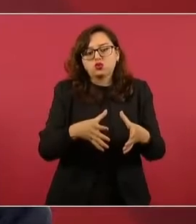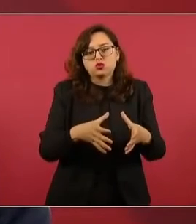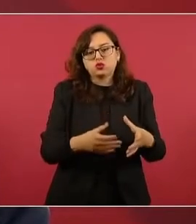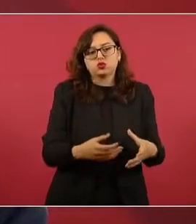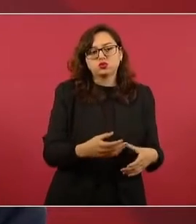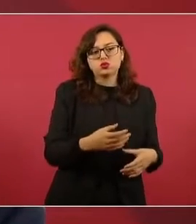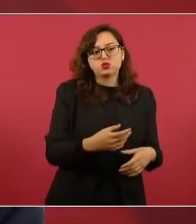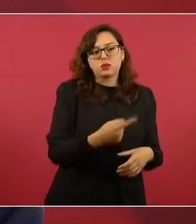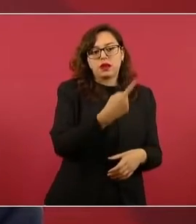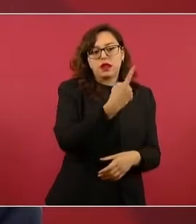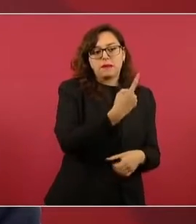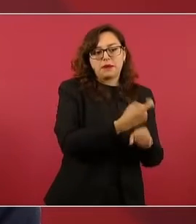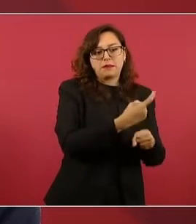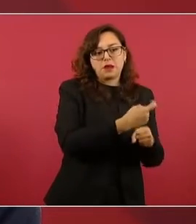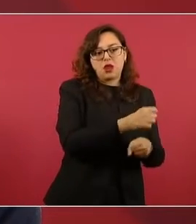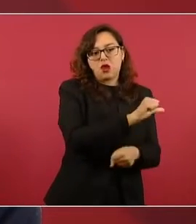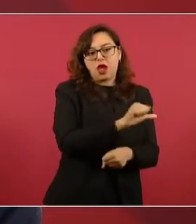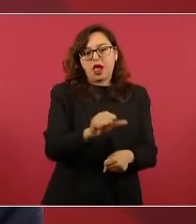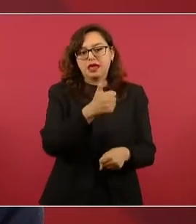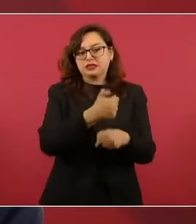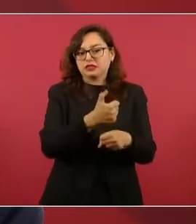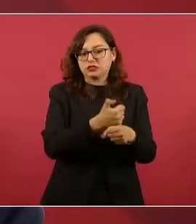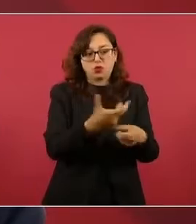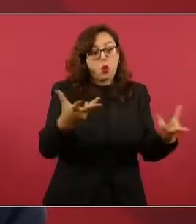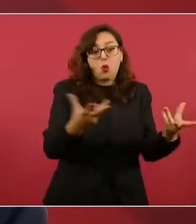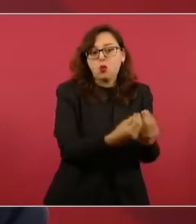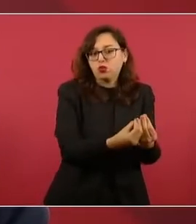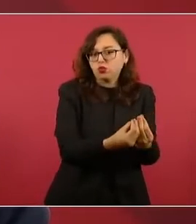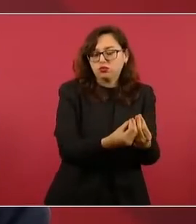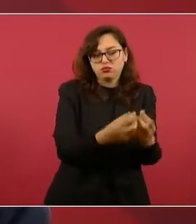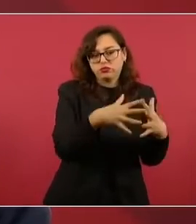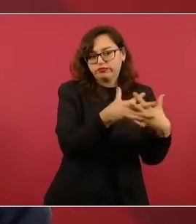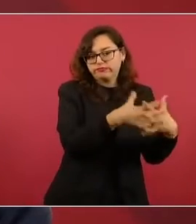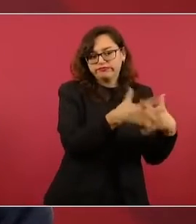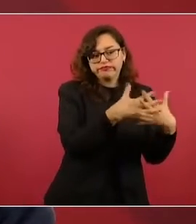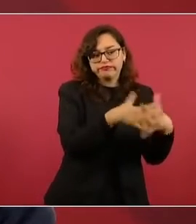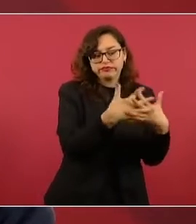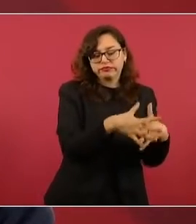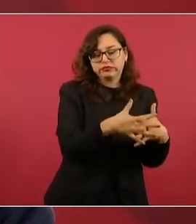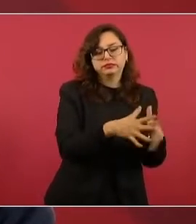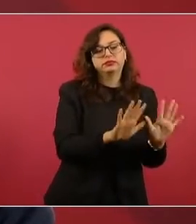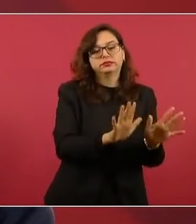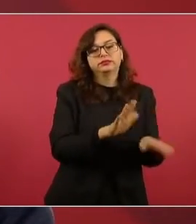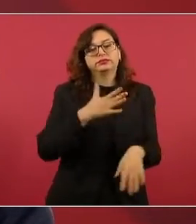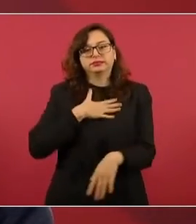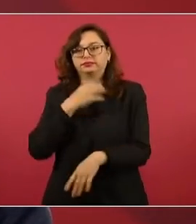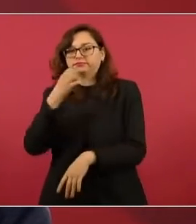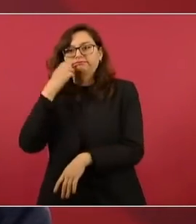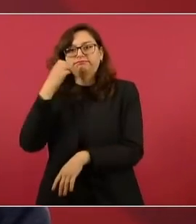Entonces, yo estaba estudiando cuarto año. Ya